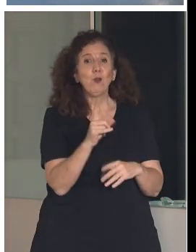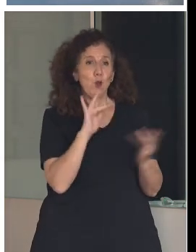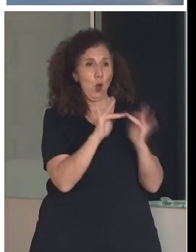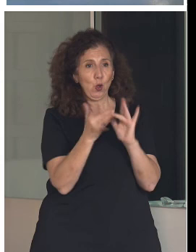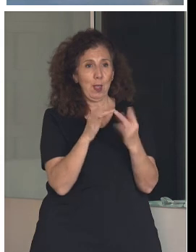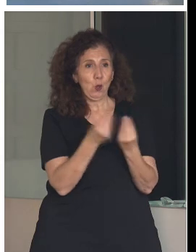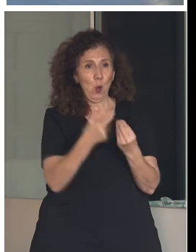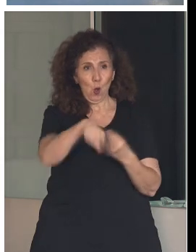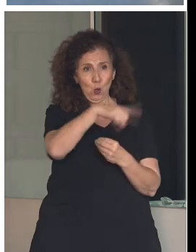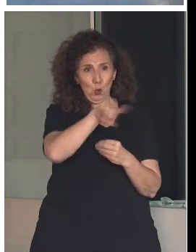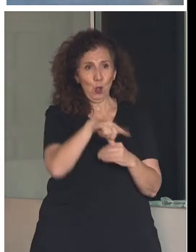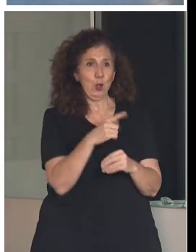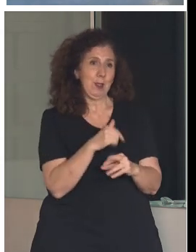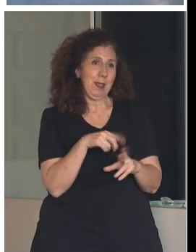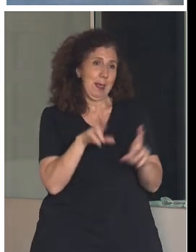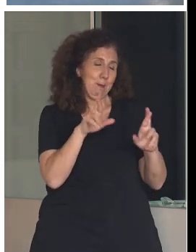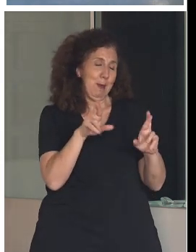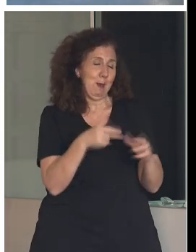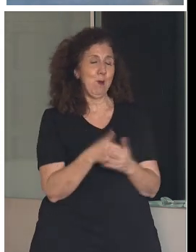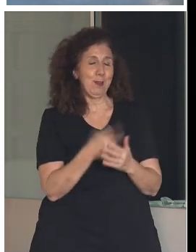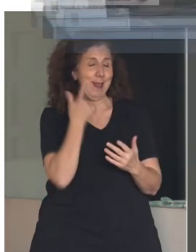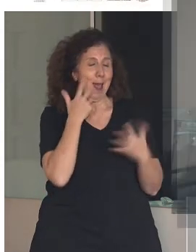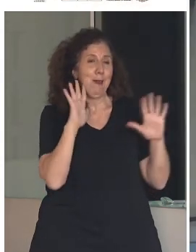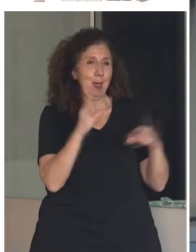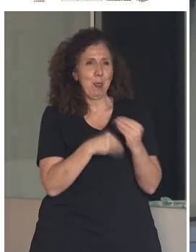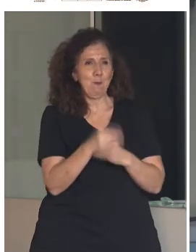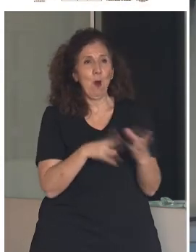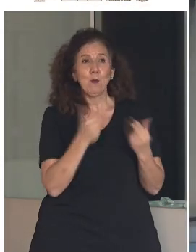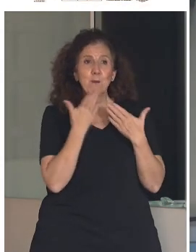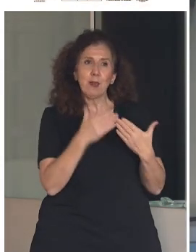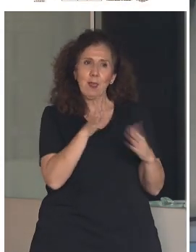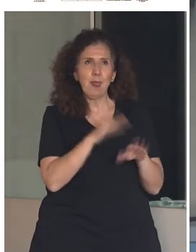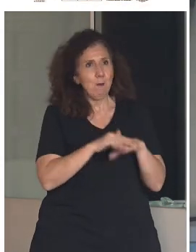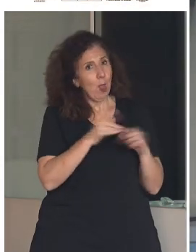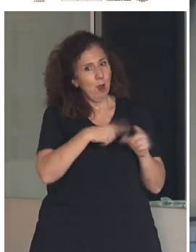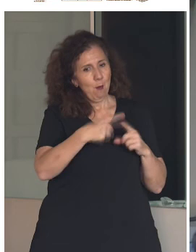bueno, ya veremos a ver qué pasa. Muchas gracias y siento haberme extendido.